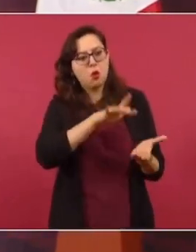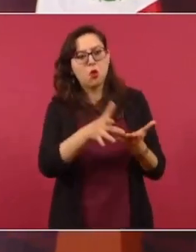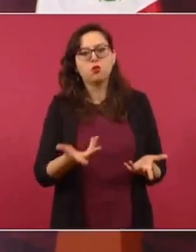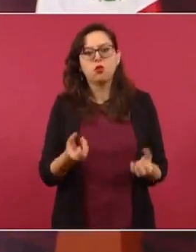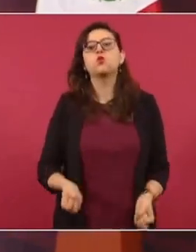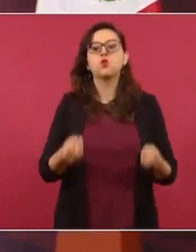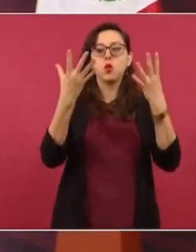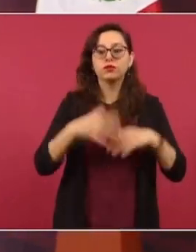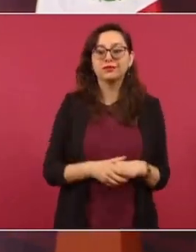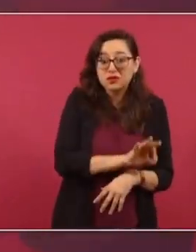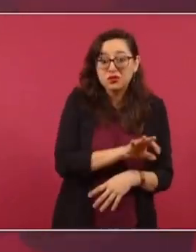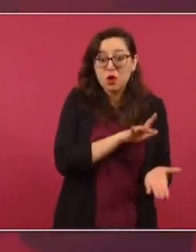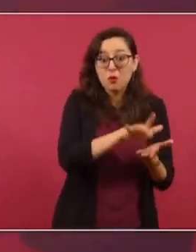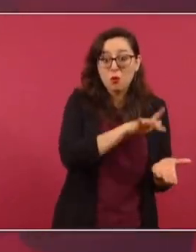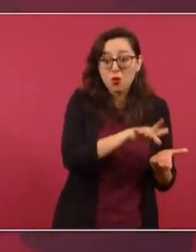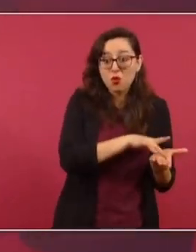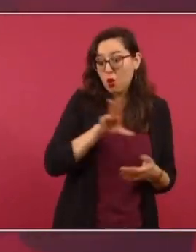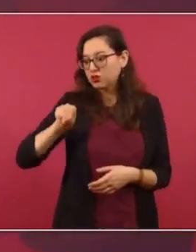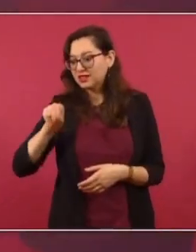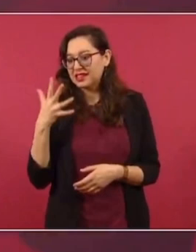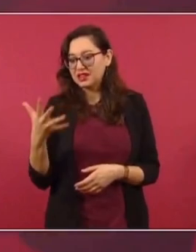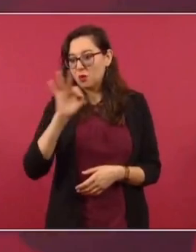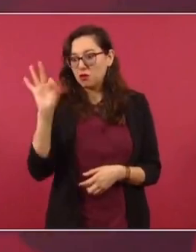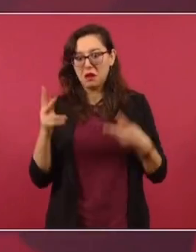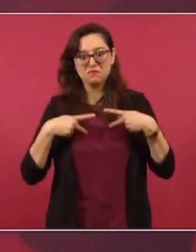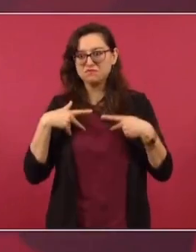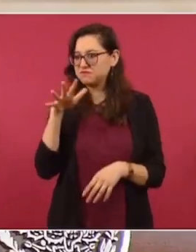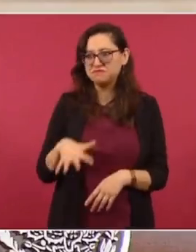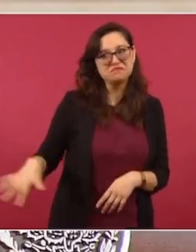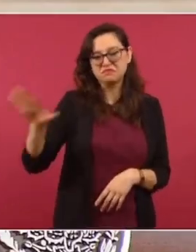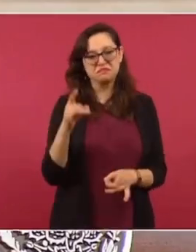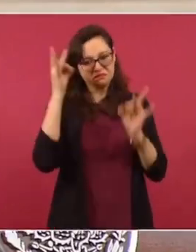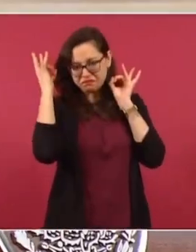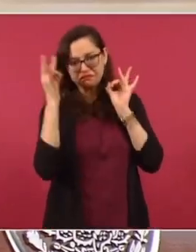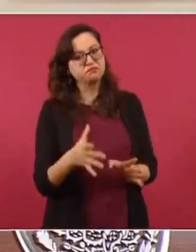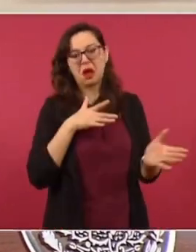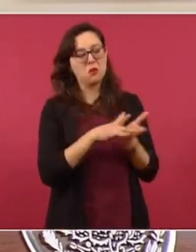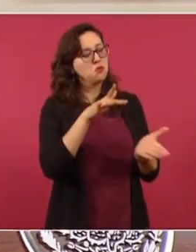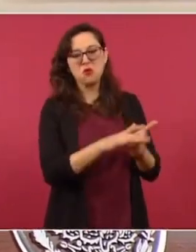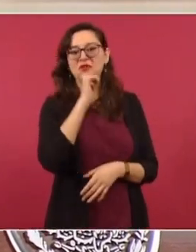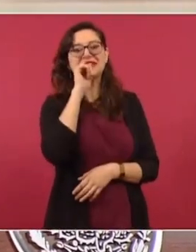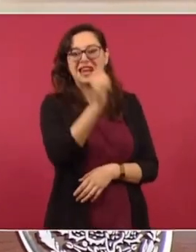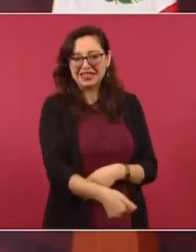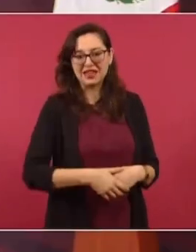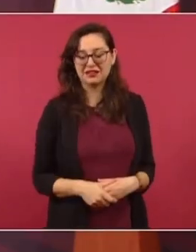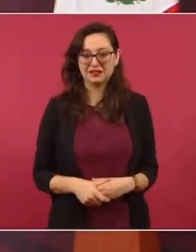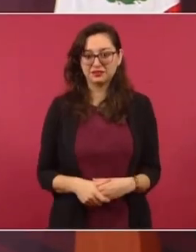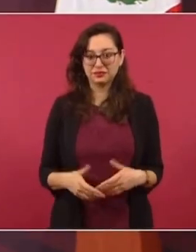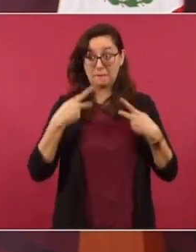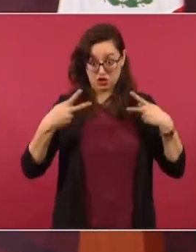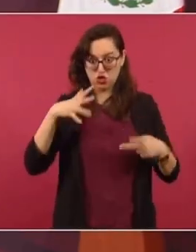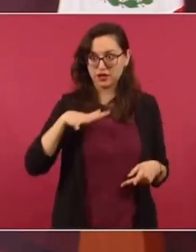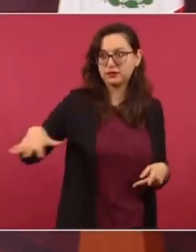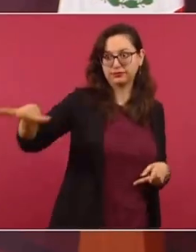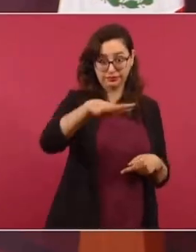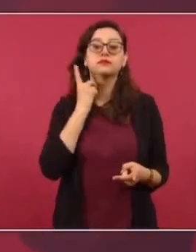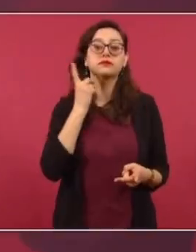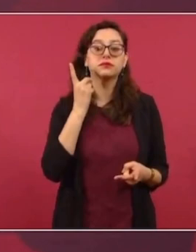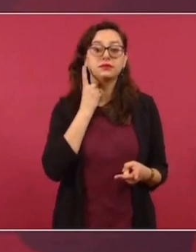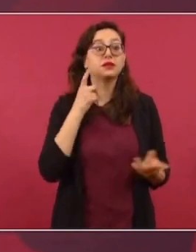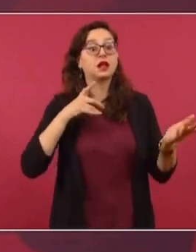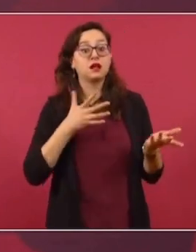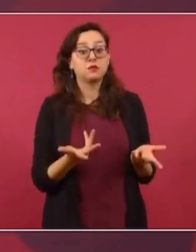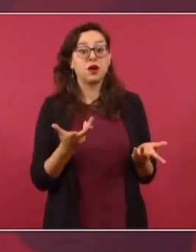el 85 por ciento la desaprueba, pero todavía tiene menos aprobación el Congreso, los diputados